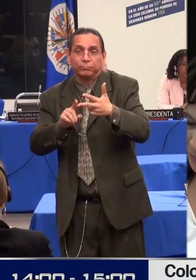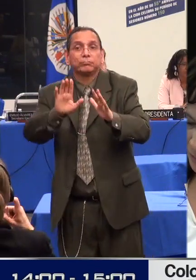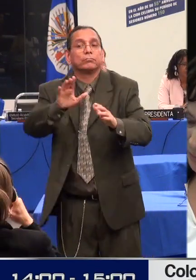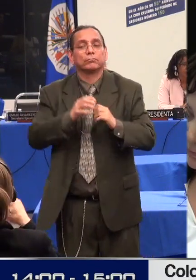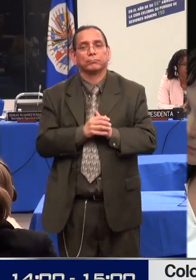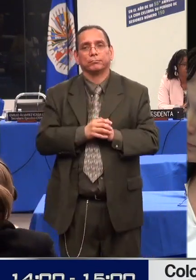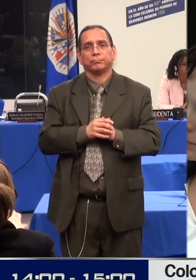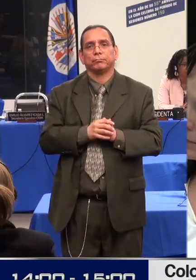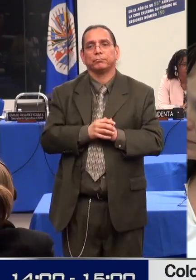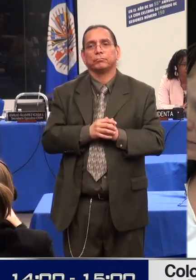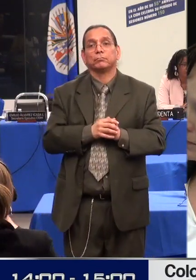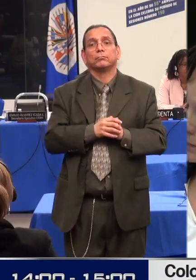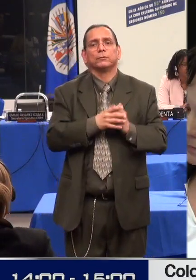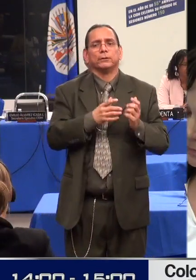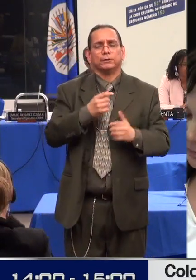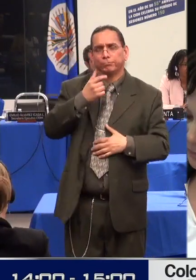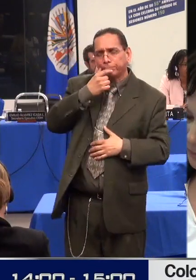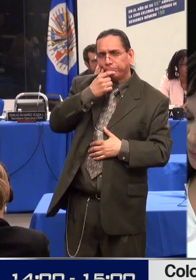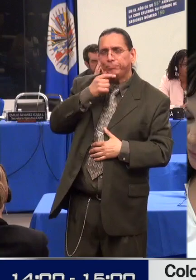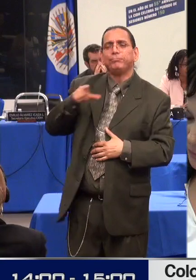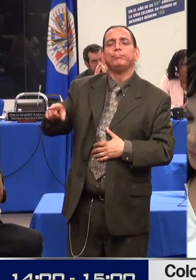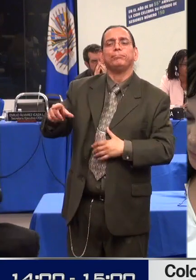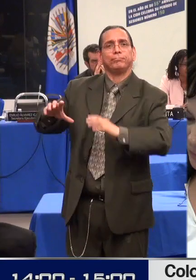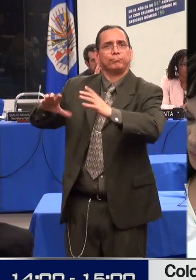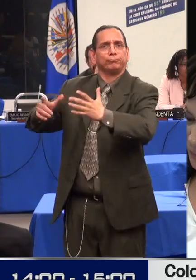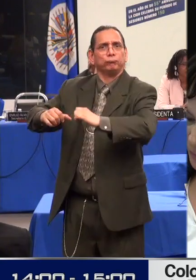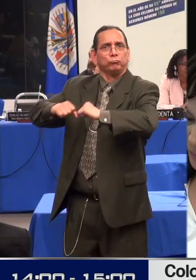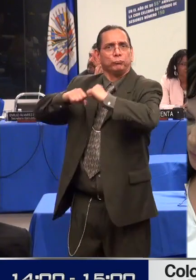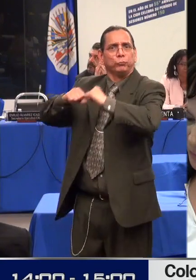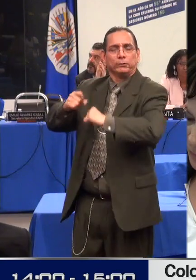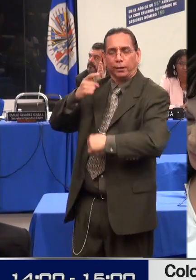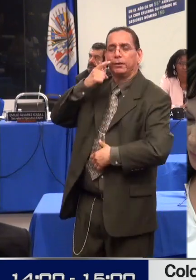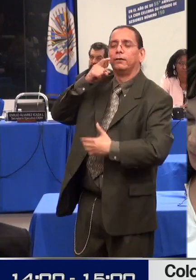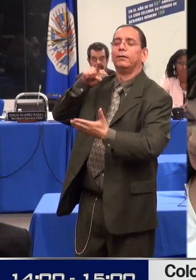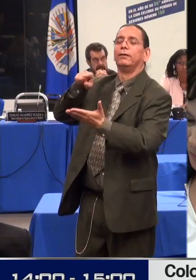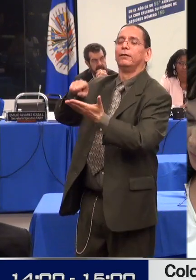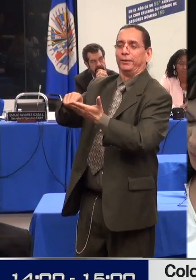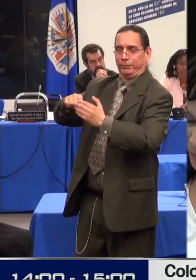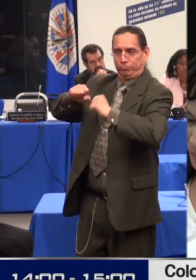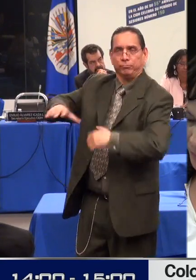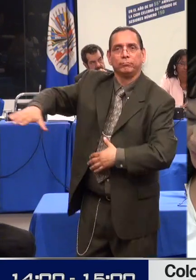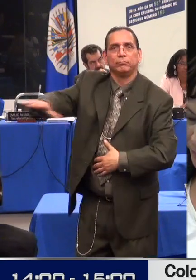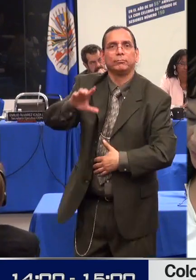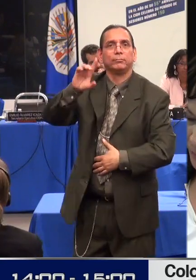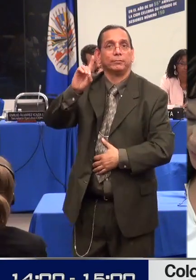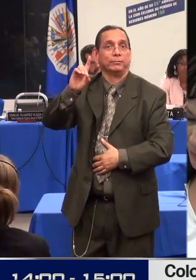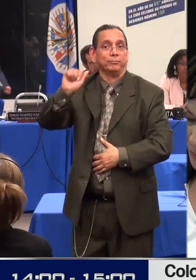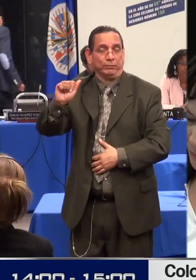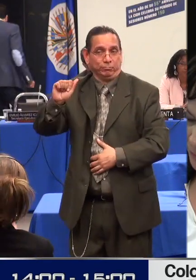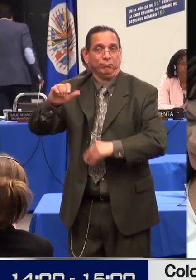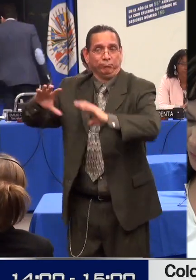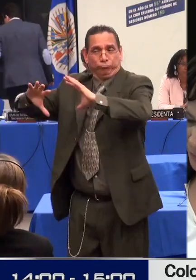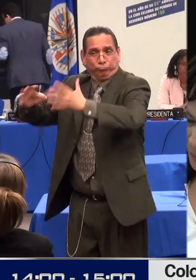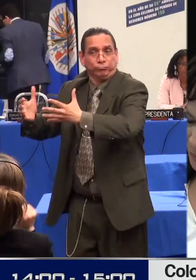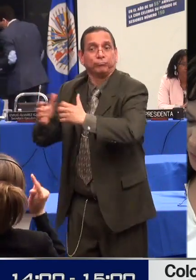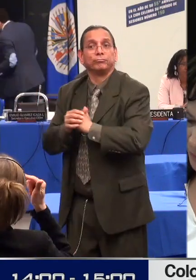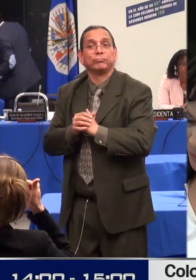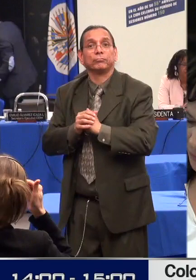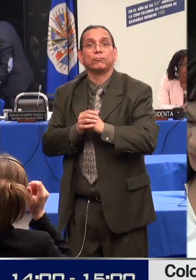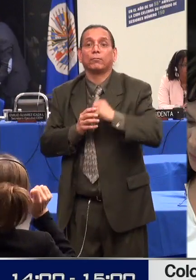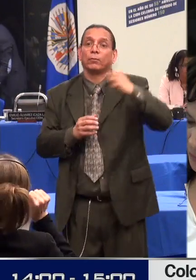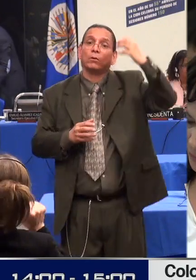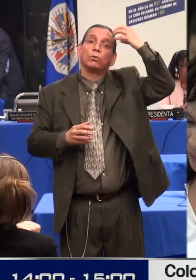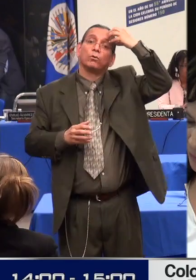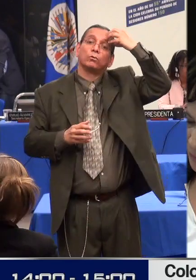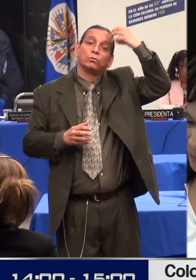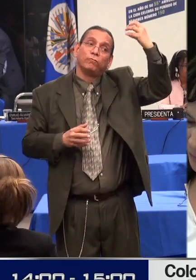adelantar una política de previsión, rehabilitación e integración social para ellas, que les garantizan el derecho a un trabajo acorde